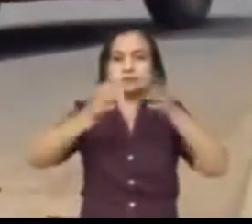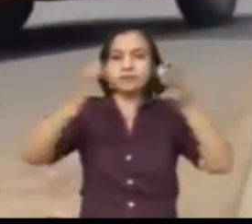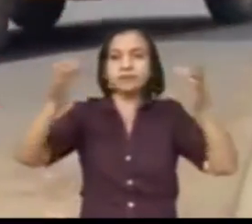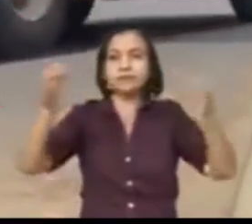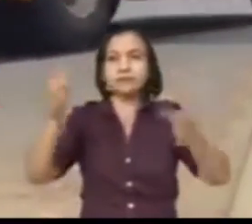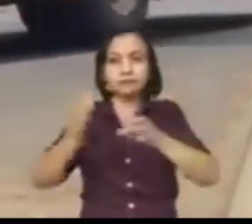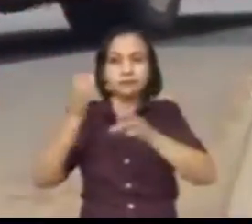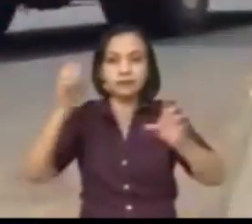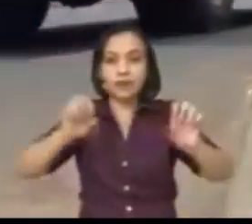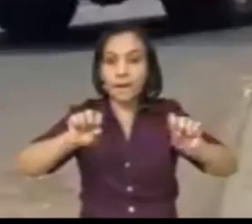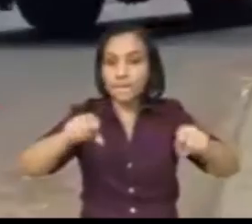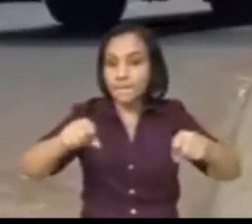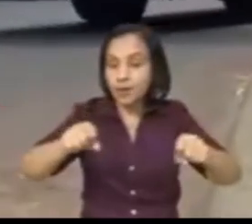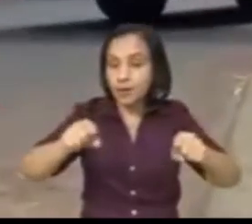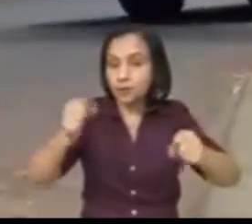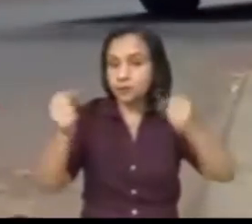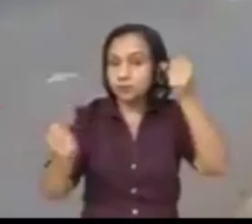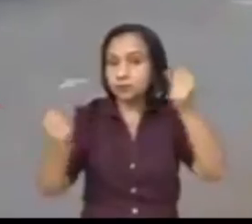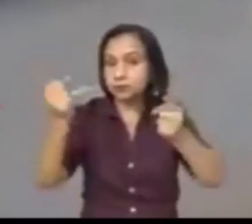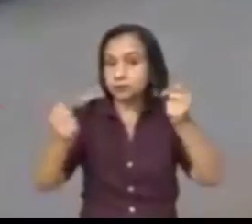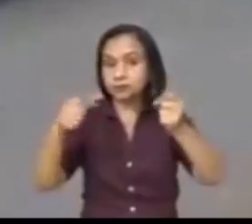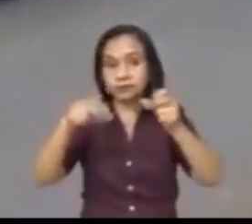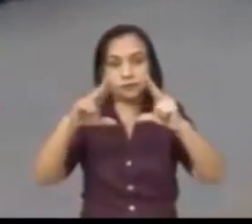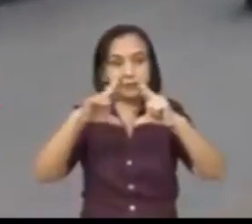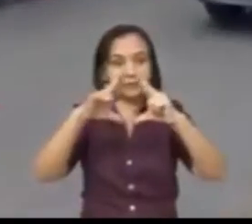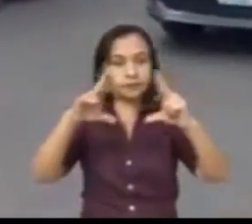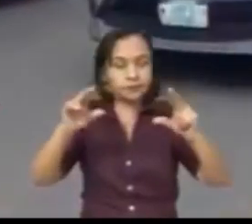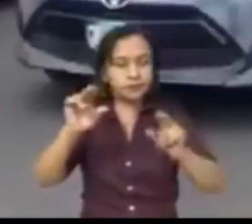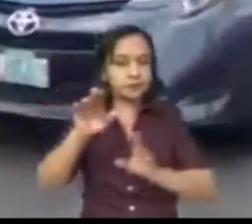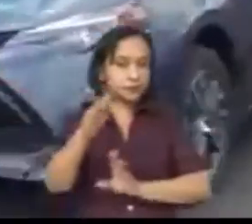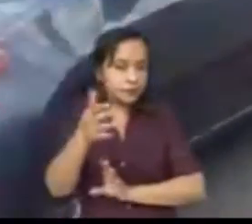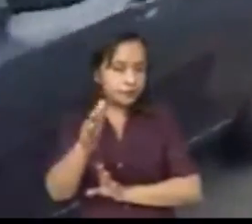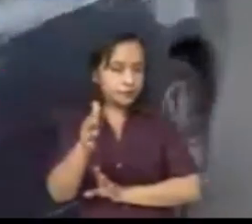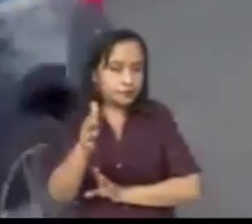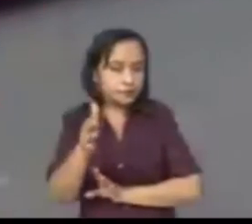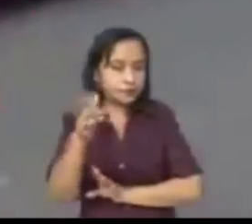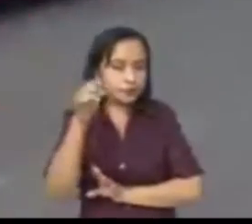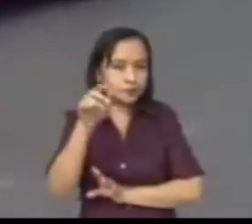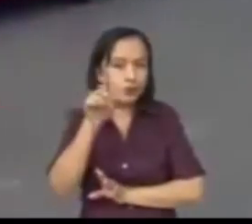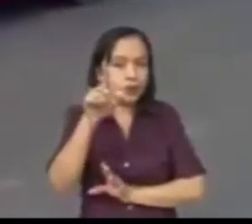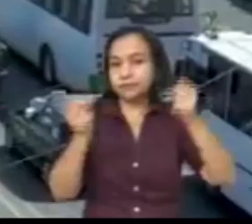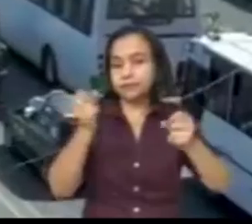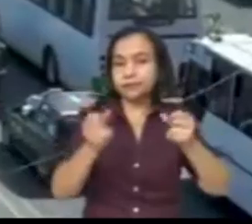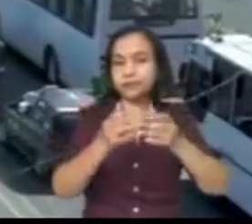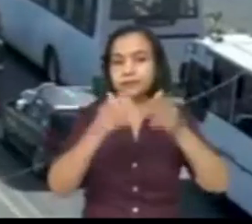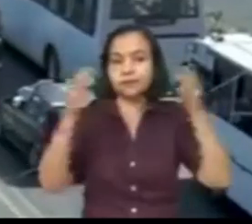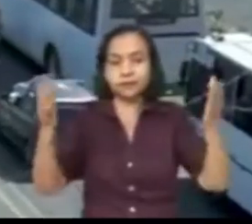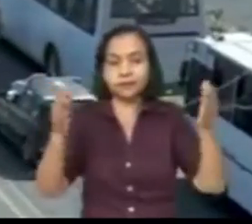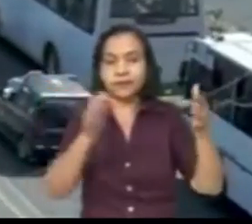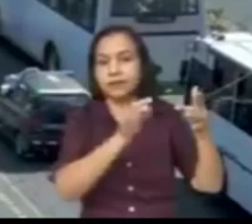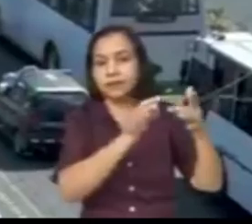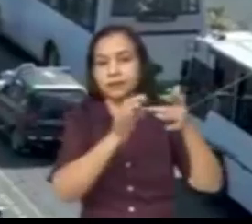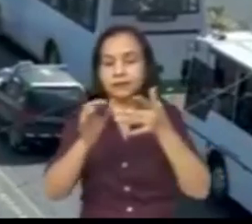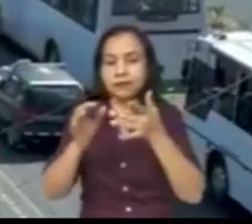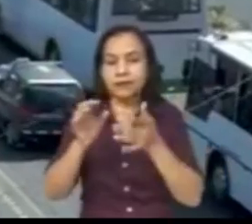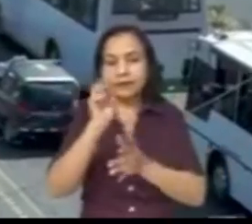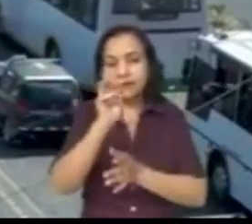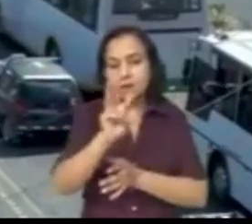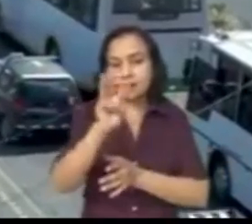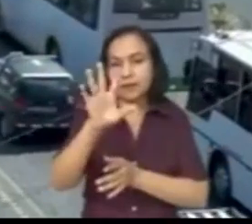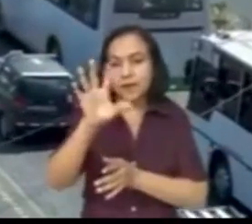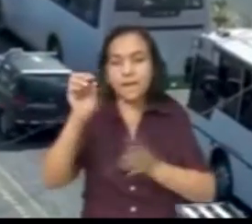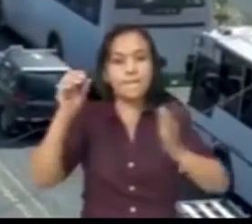entre motos y vehículos, ahorita son casi un millón. Vehículos andan por 350